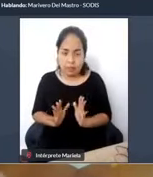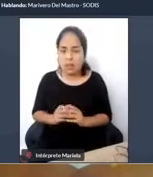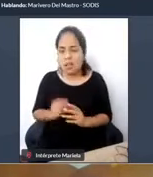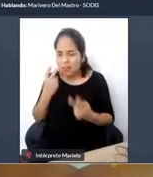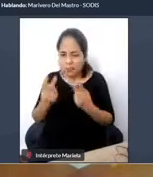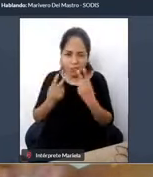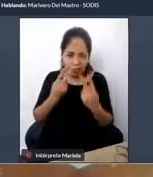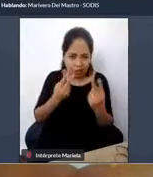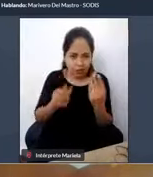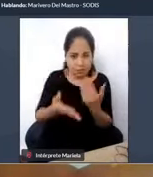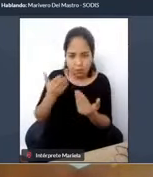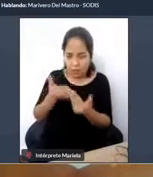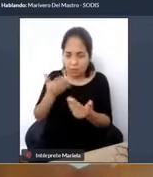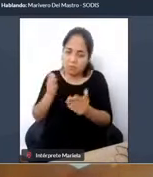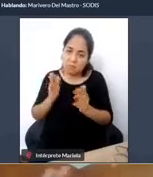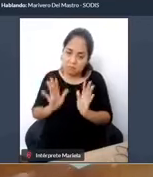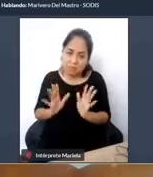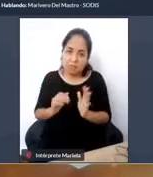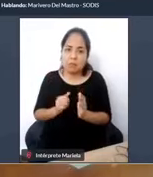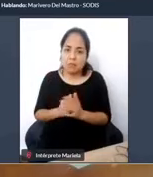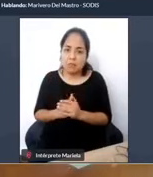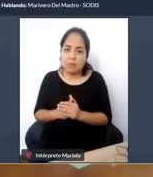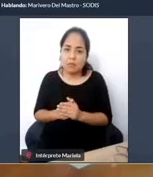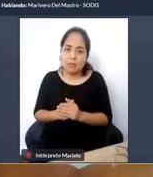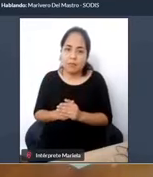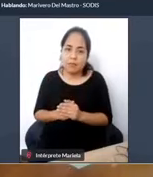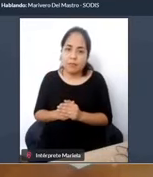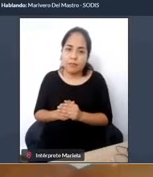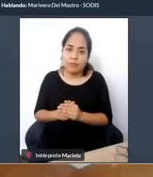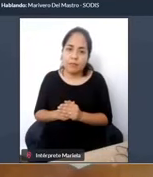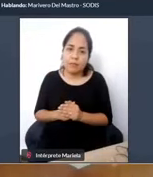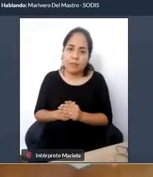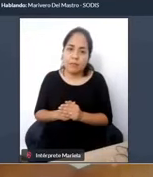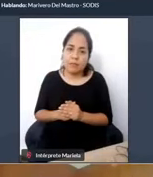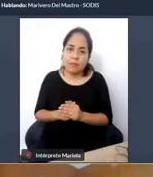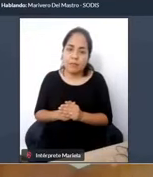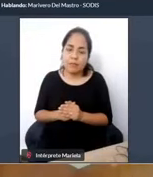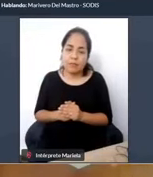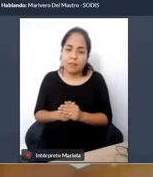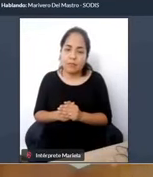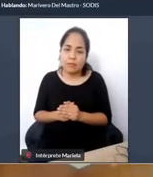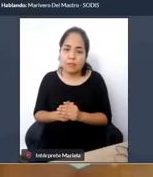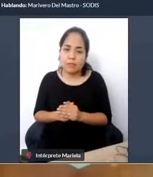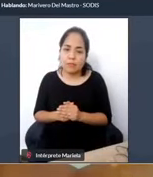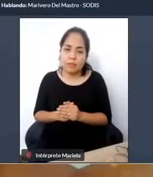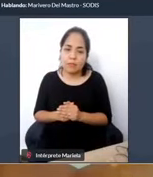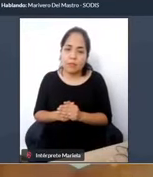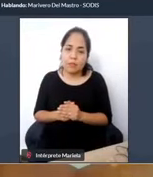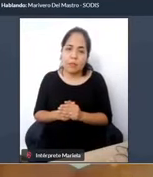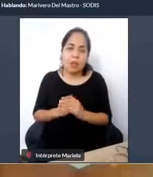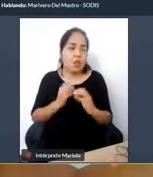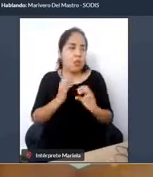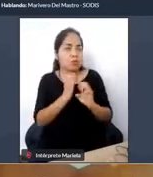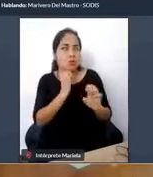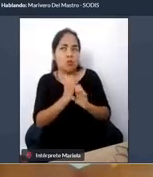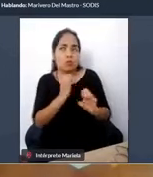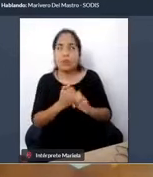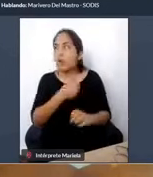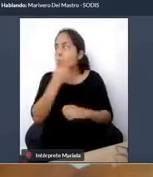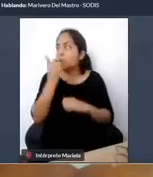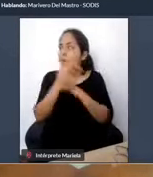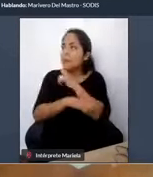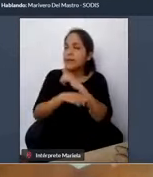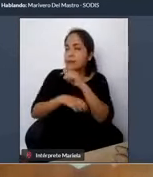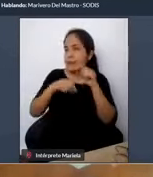y por ello usualmente en los sistemas de transporte en otros países y acá también y en